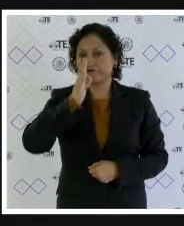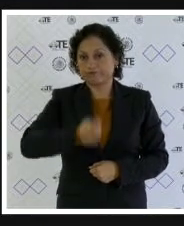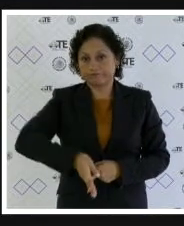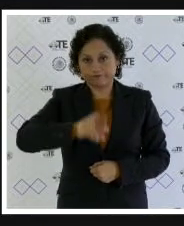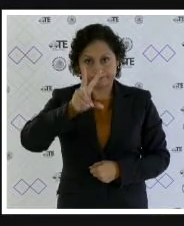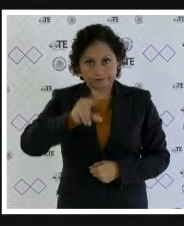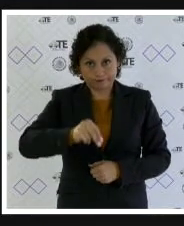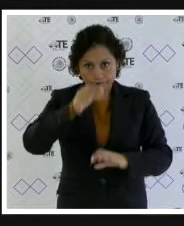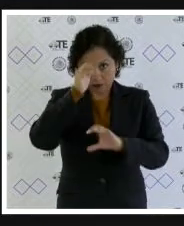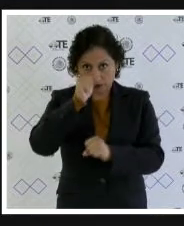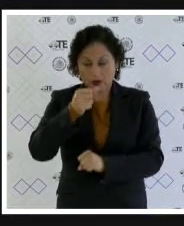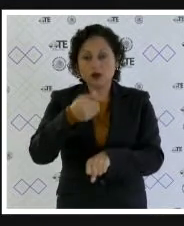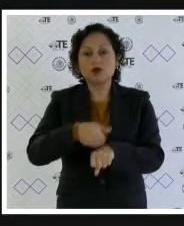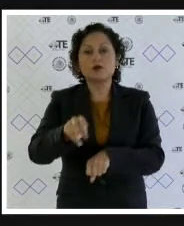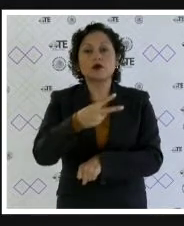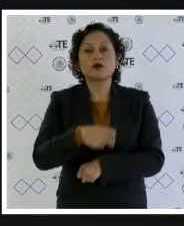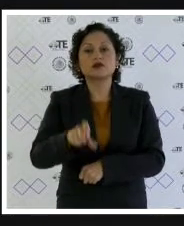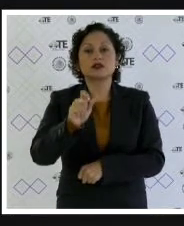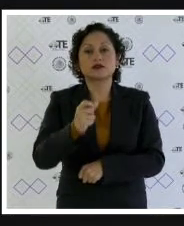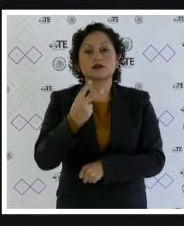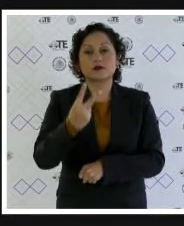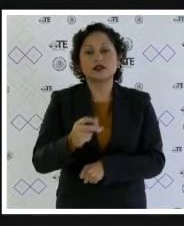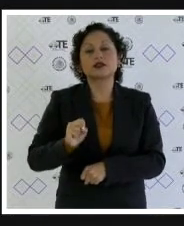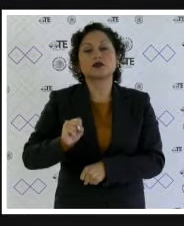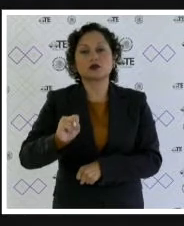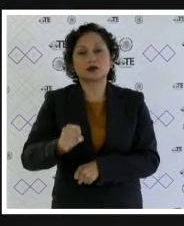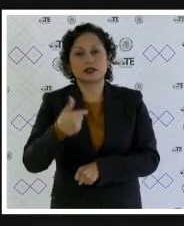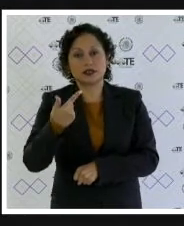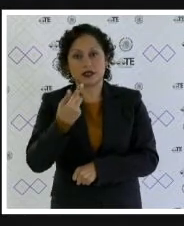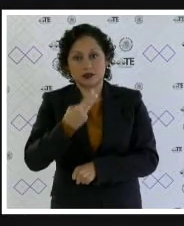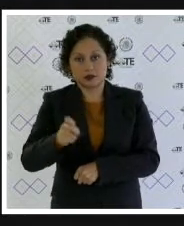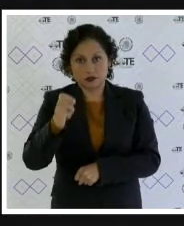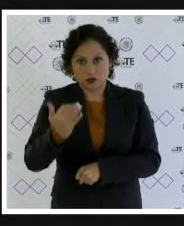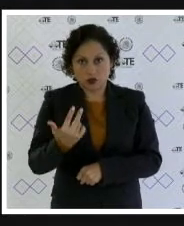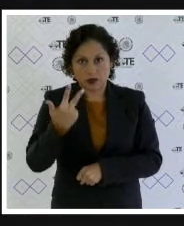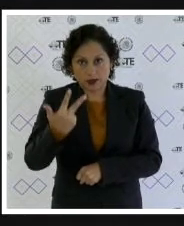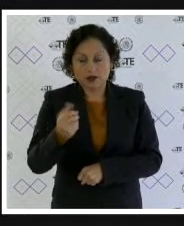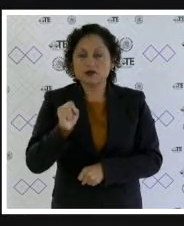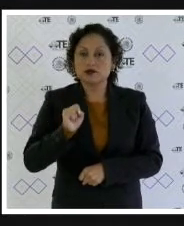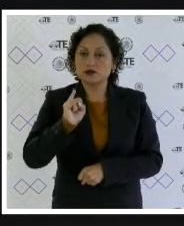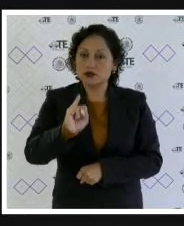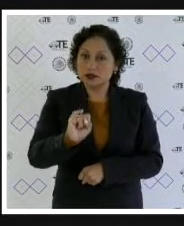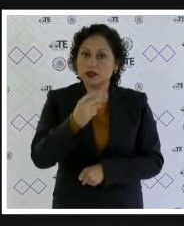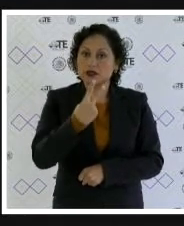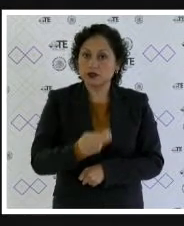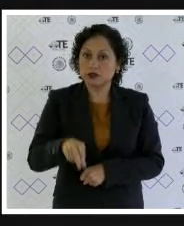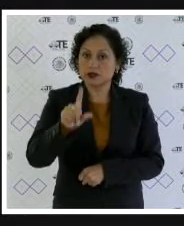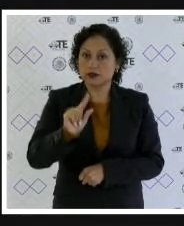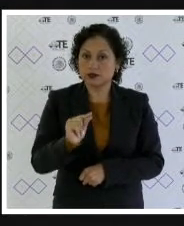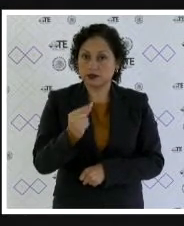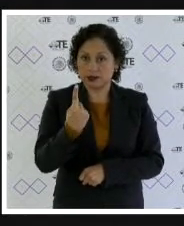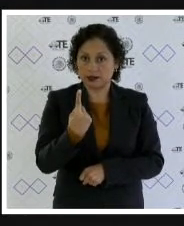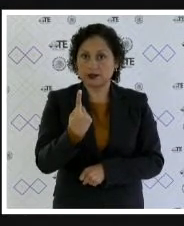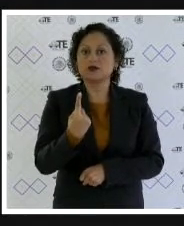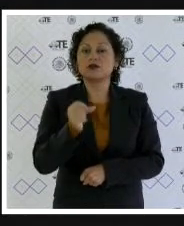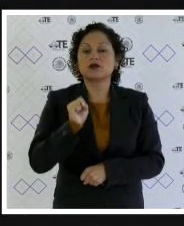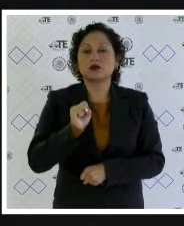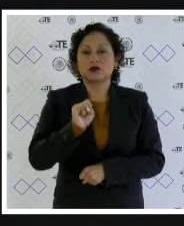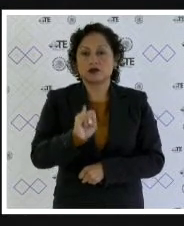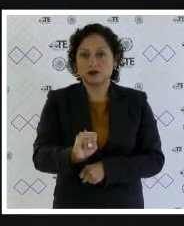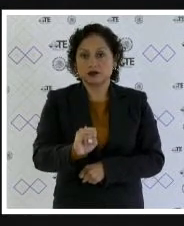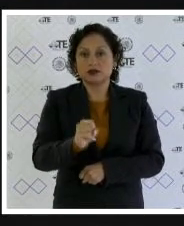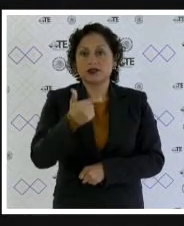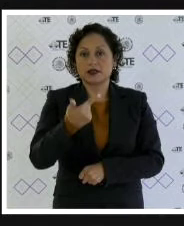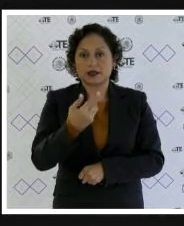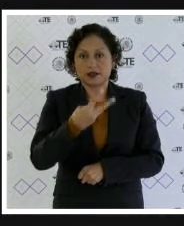doscientos veintidós a favor del gel doscientos cincuenta y ocho a favor del gel doscientos setenta y uno a favor del gel